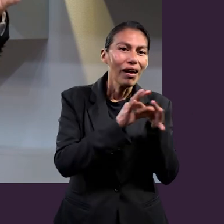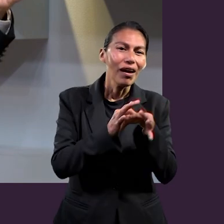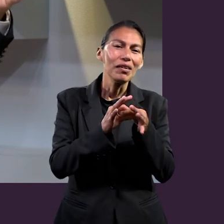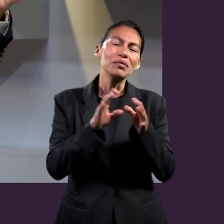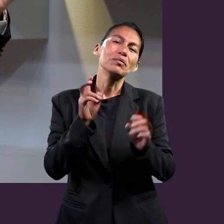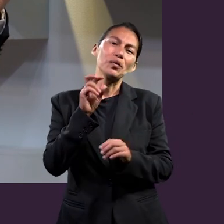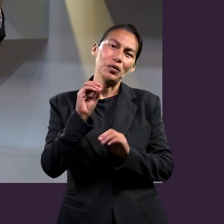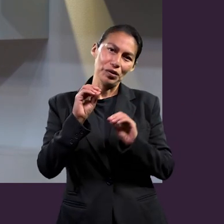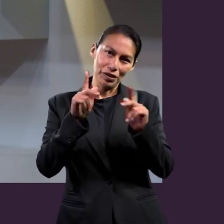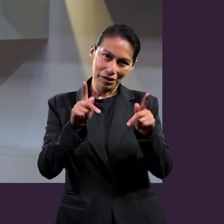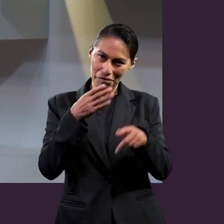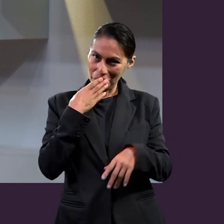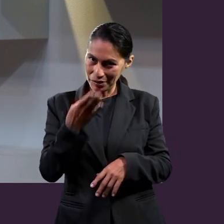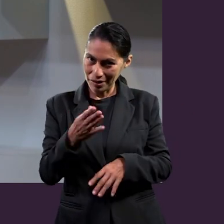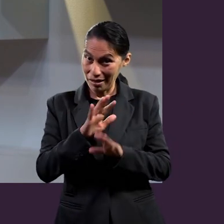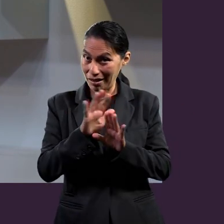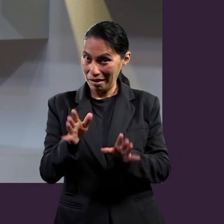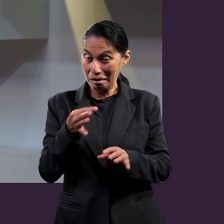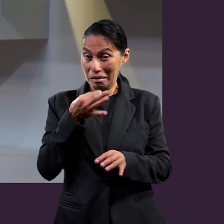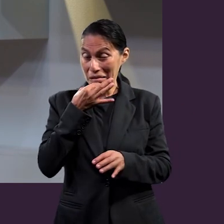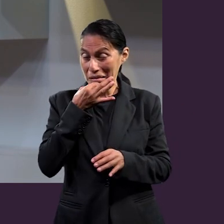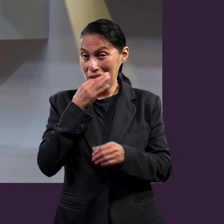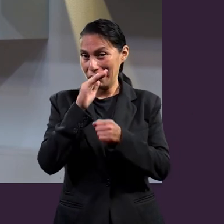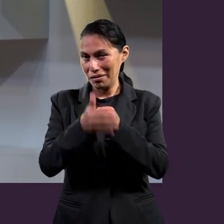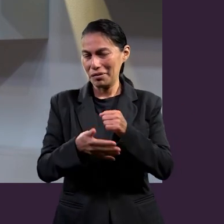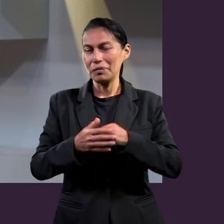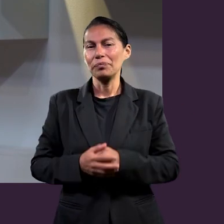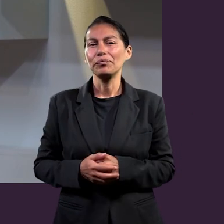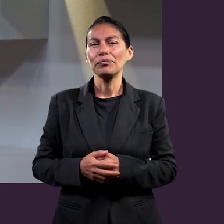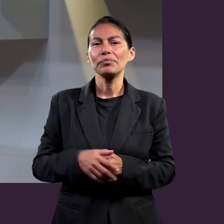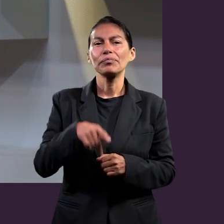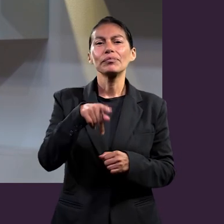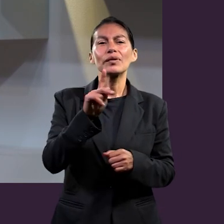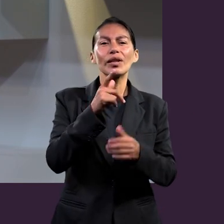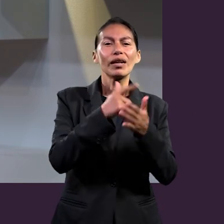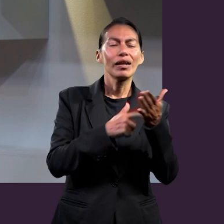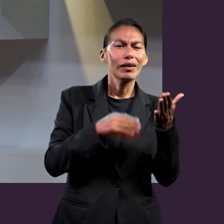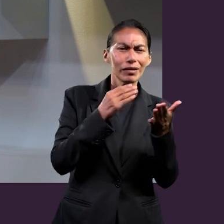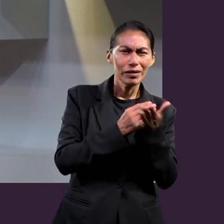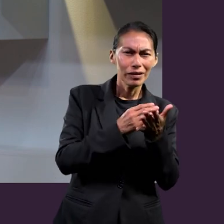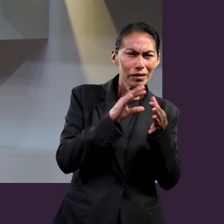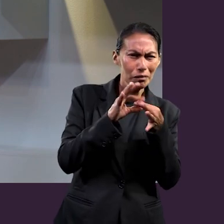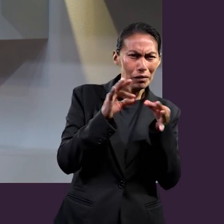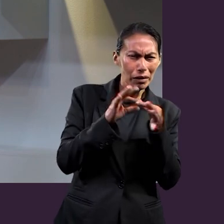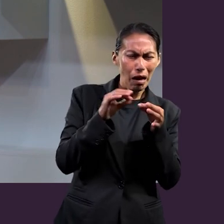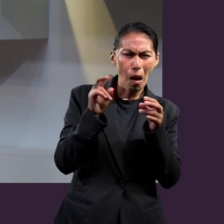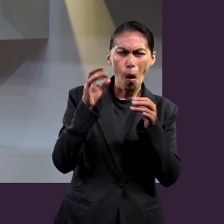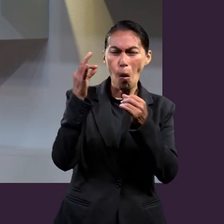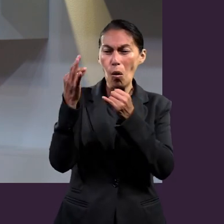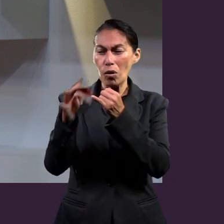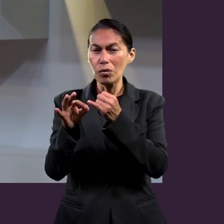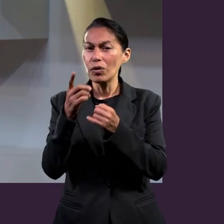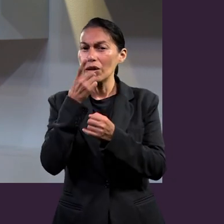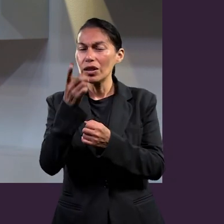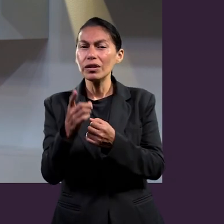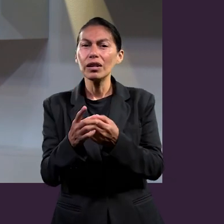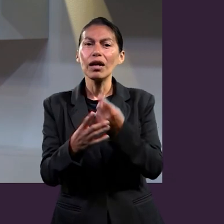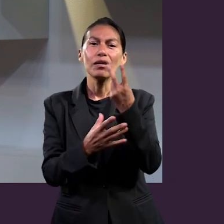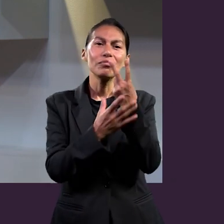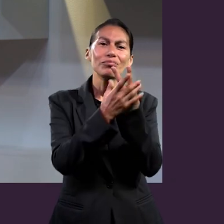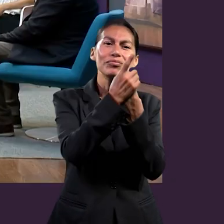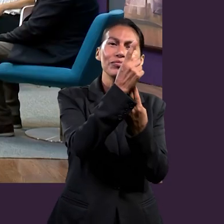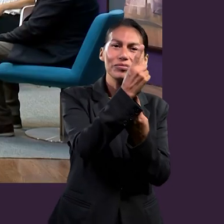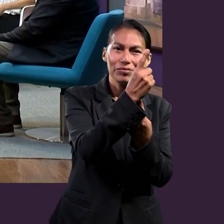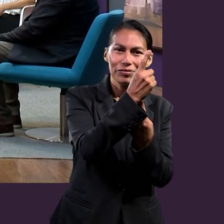ya tenemos que ir cerrando, el tiempo ha volado, pero la lección termina hablando de un elemento bien interesante, que es una sola carne.